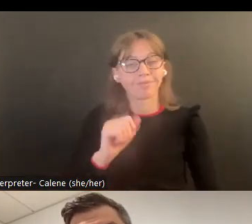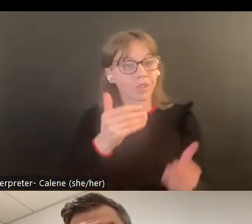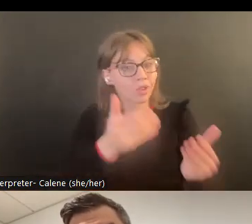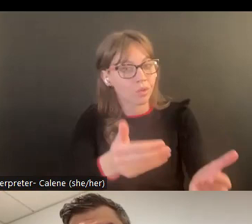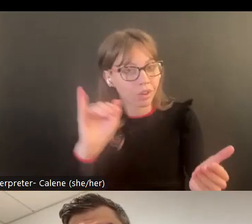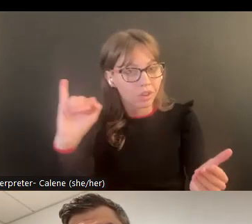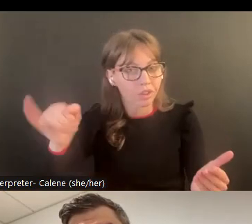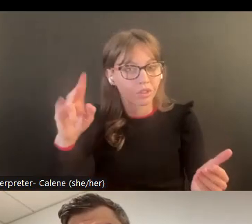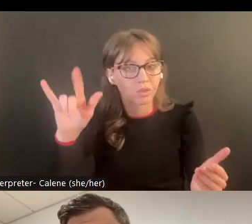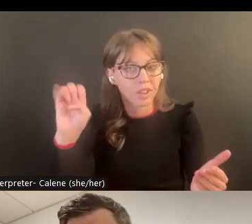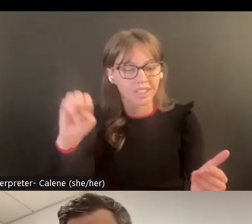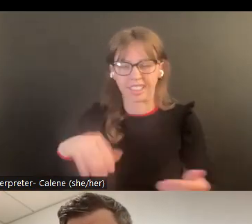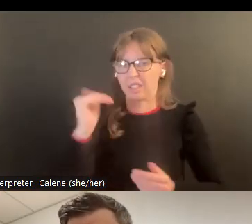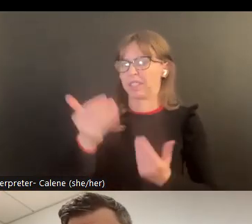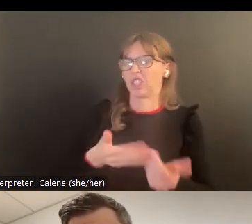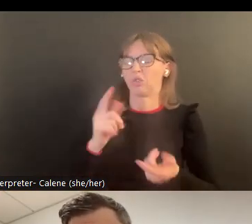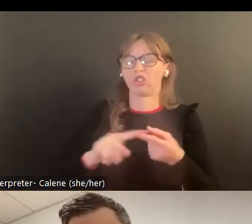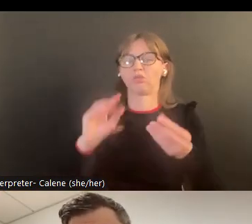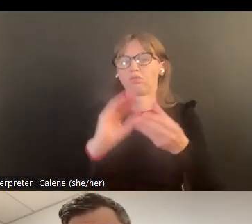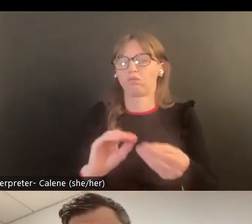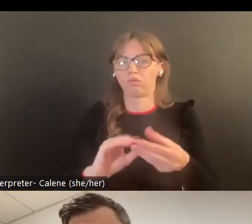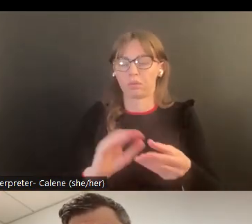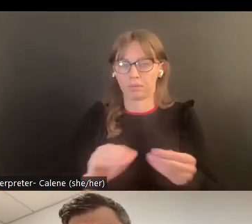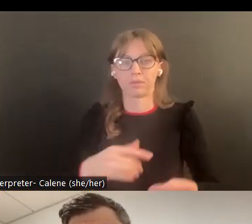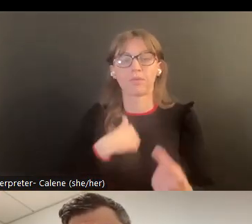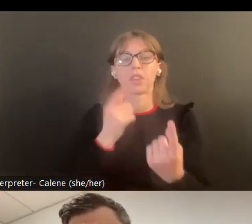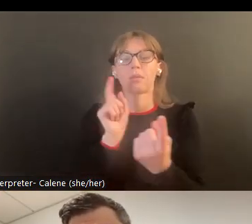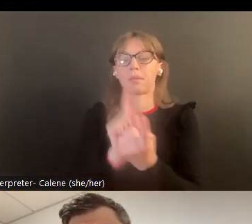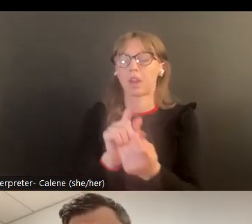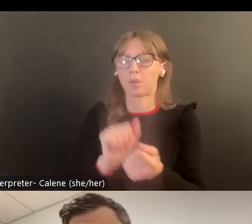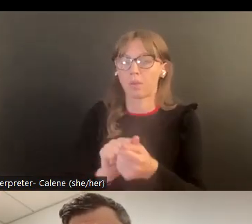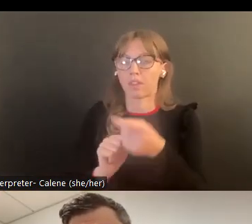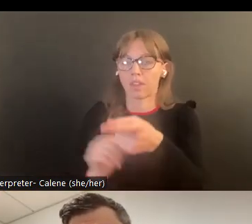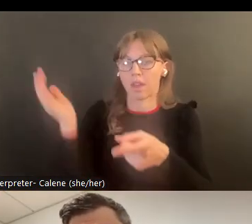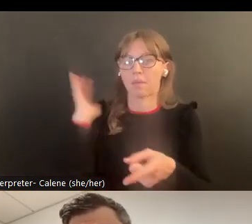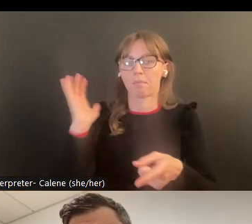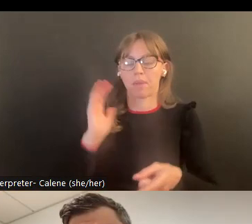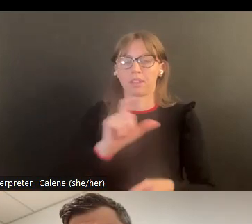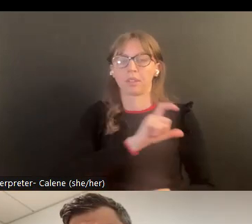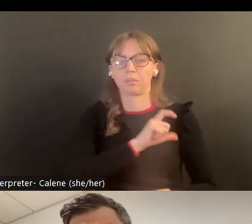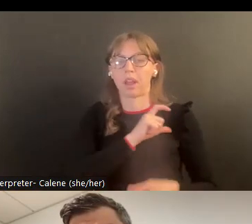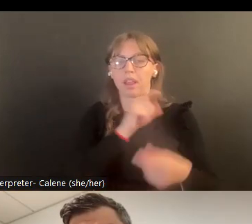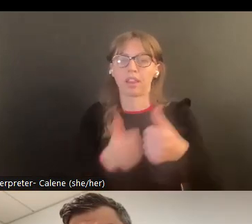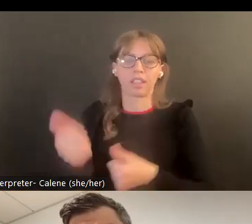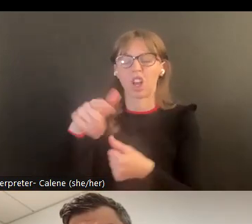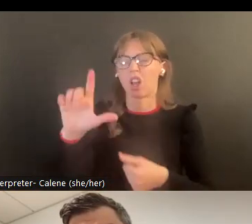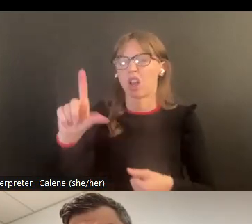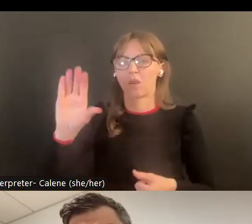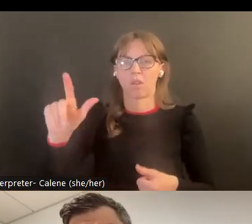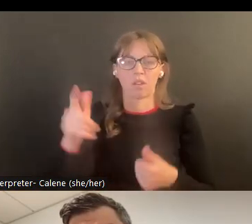Julie, de lo que quiere decir por esa expresión? Sí. Yo me reuní con lo que sería el